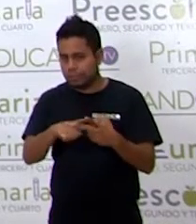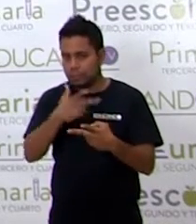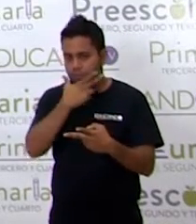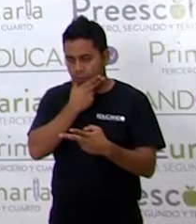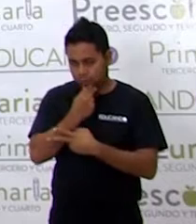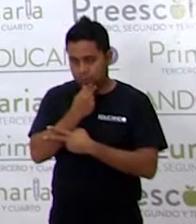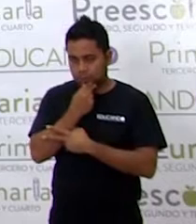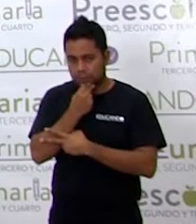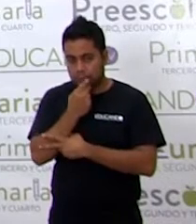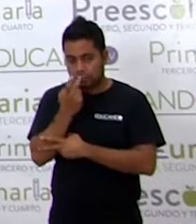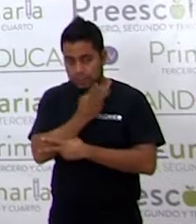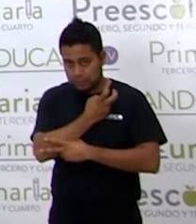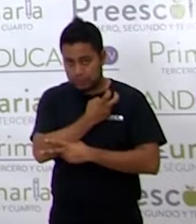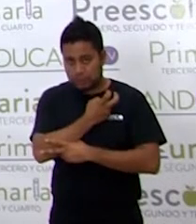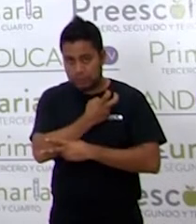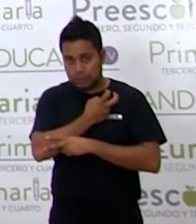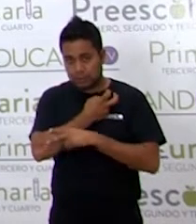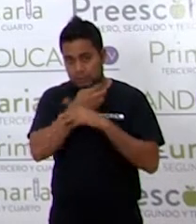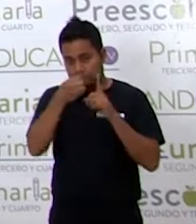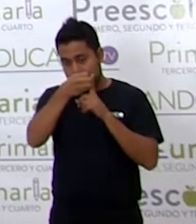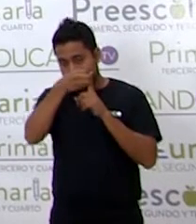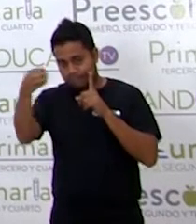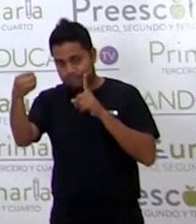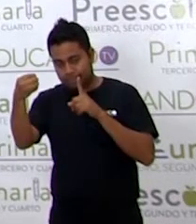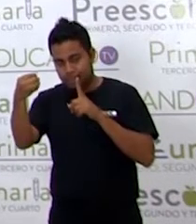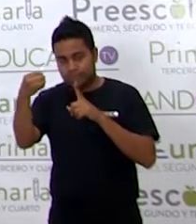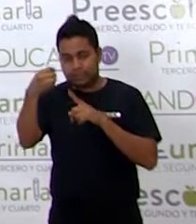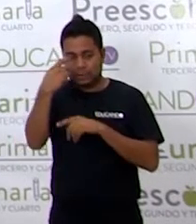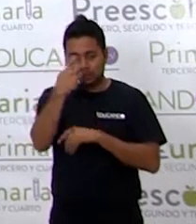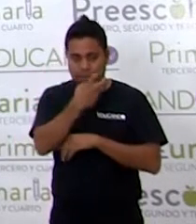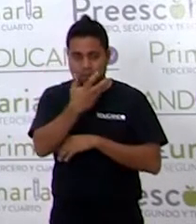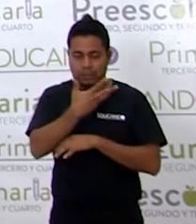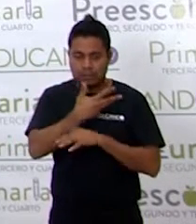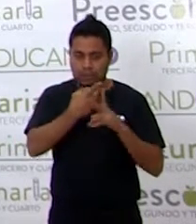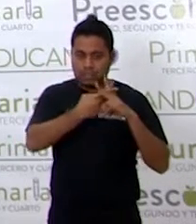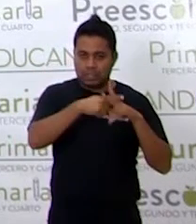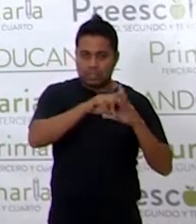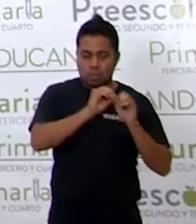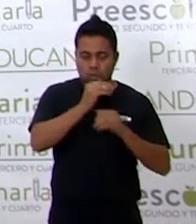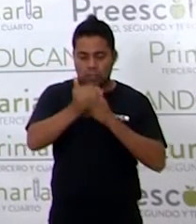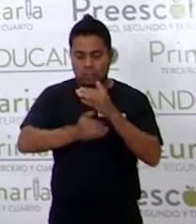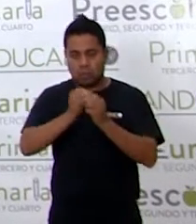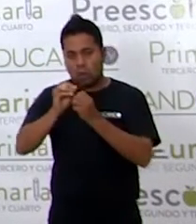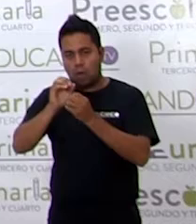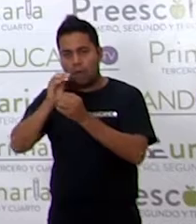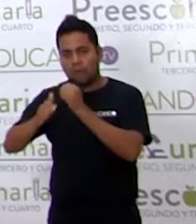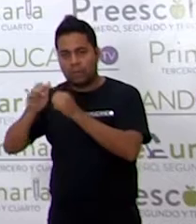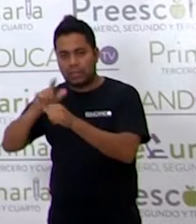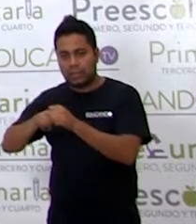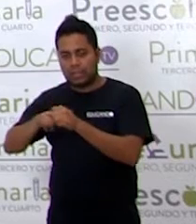Del inicio Del desarrollo O el final Del mito Vamos a ver